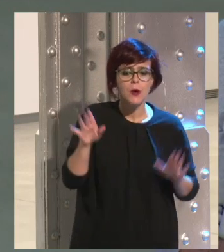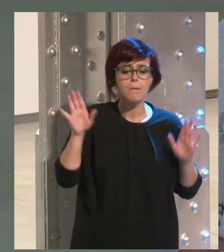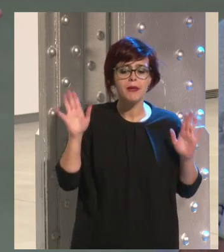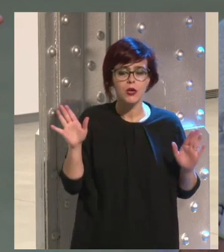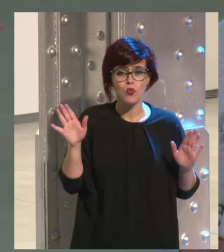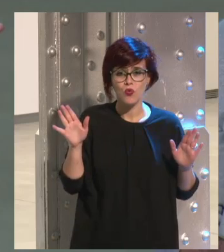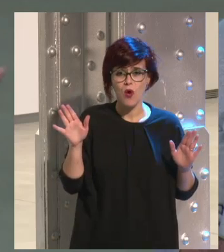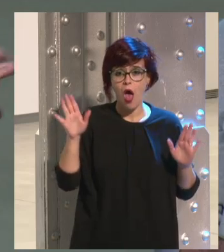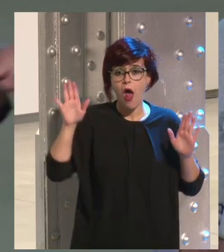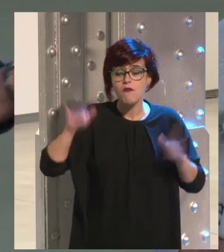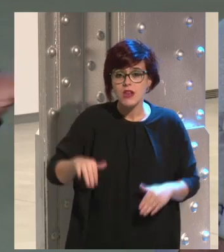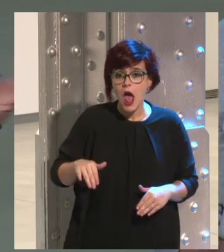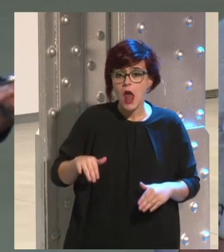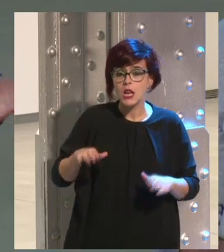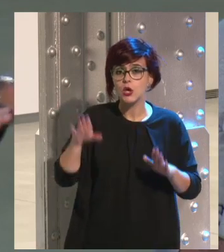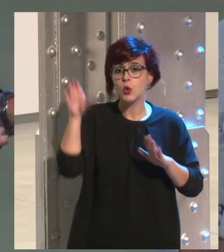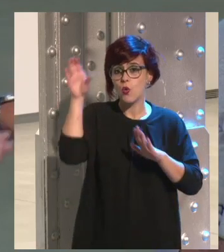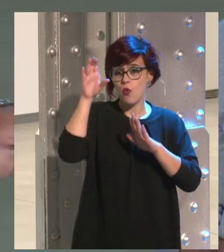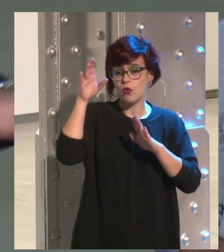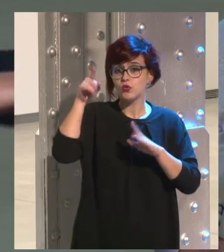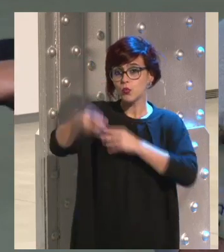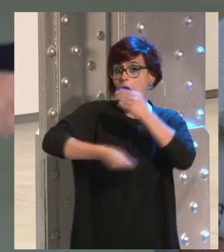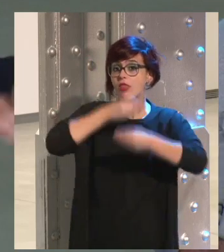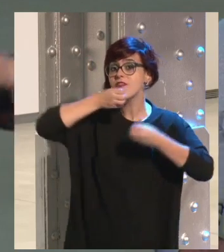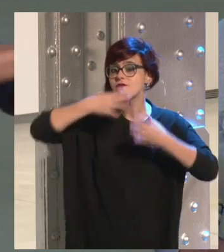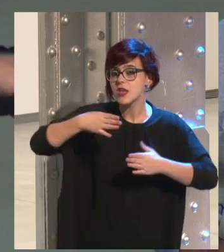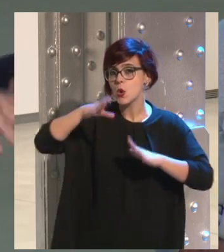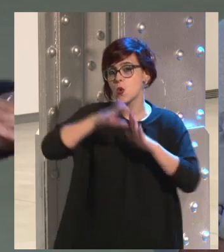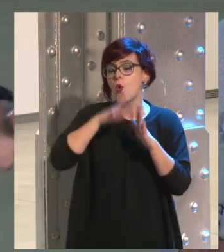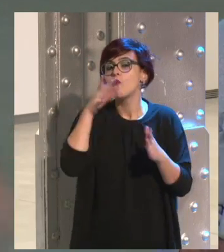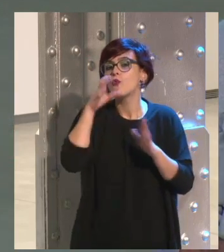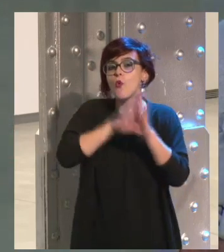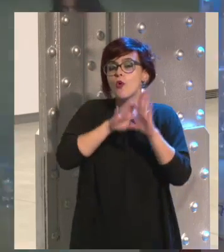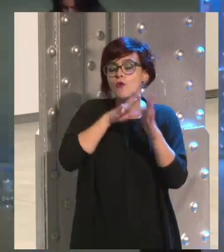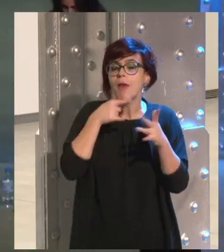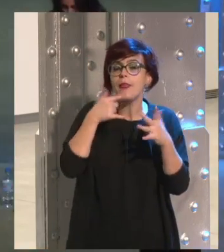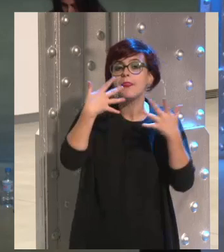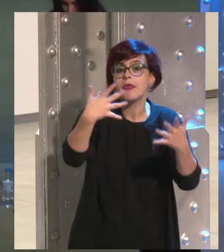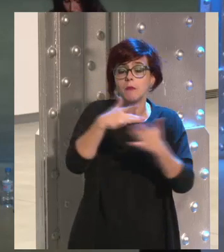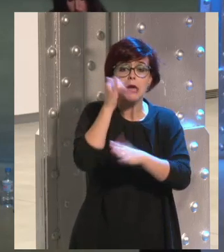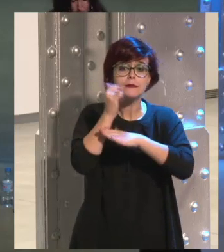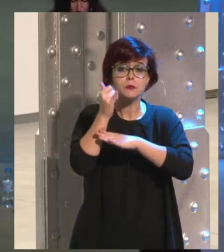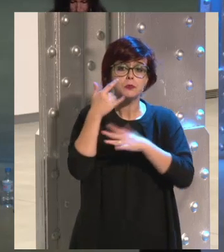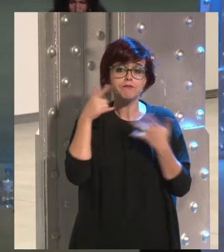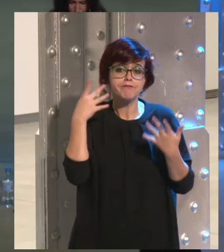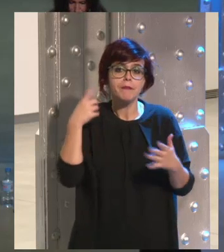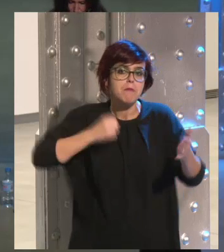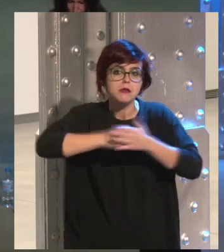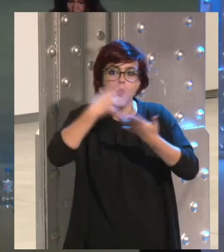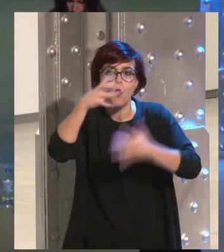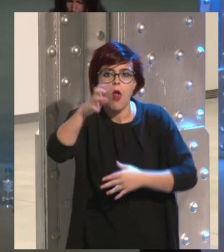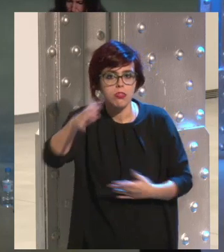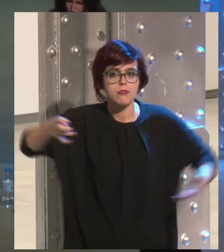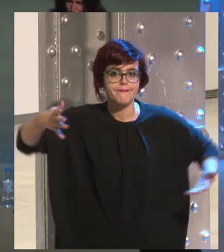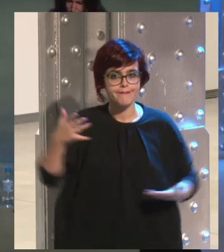currículum lo sabían cuatro o cinco, diez, venga, cuarenta en un instituto como mucho. Hoy